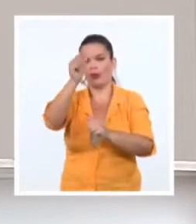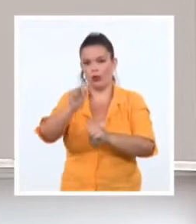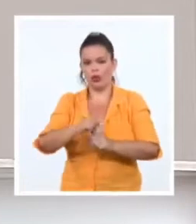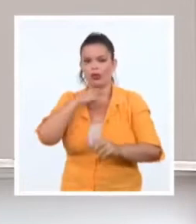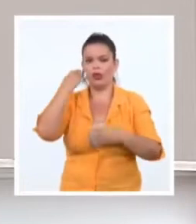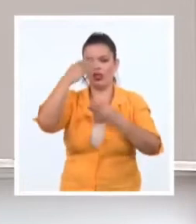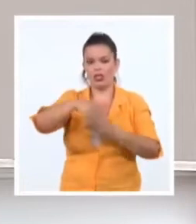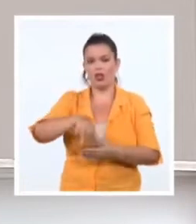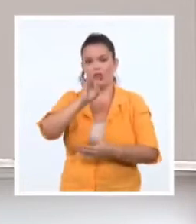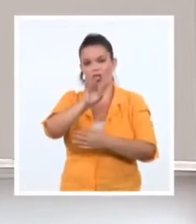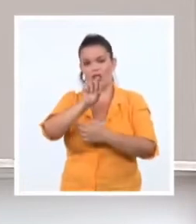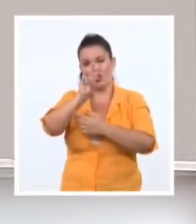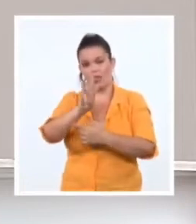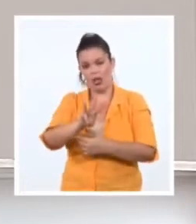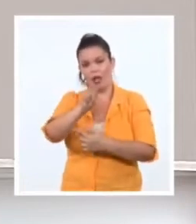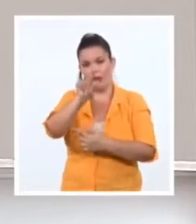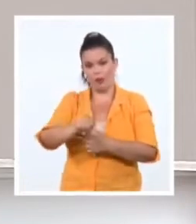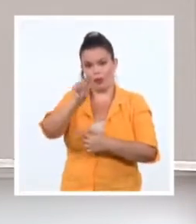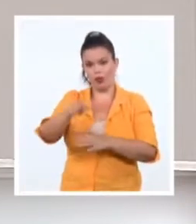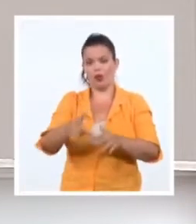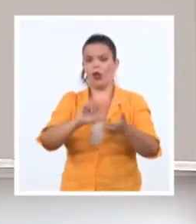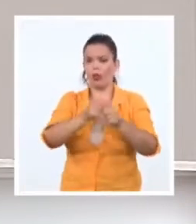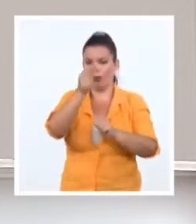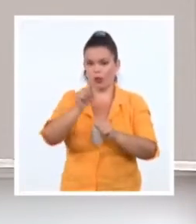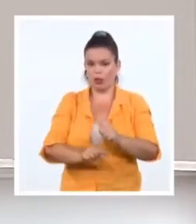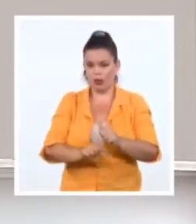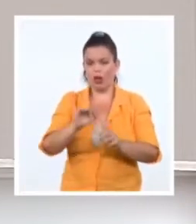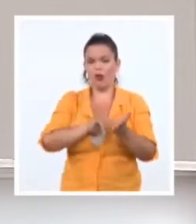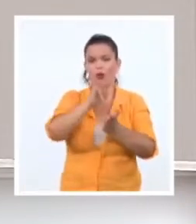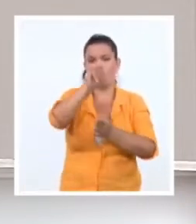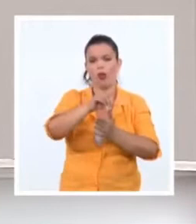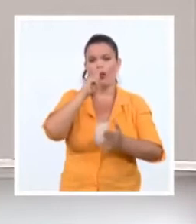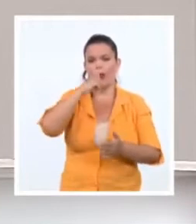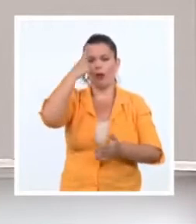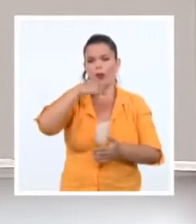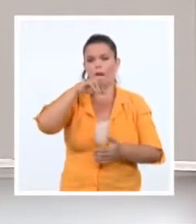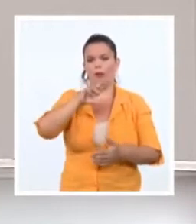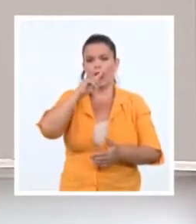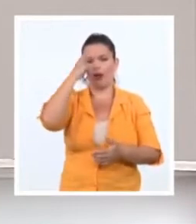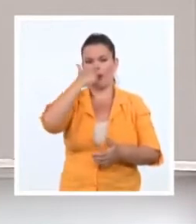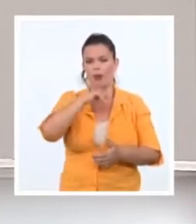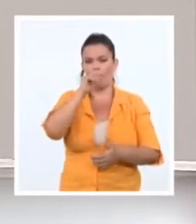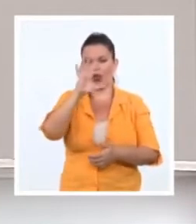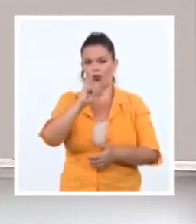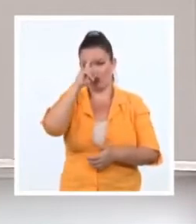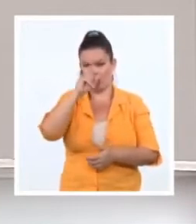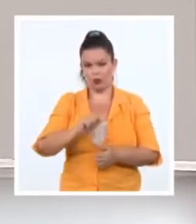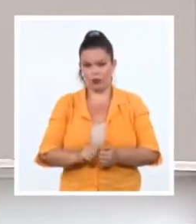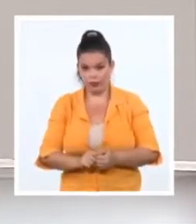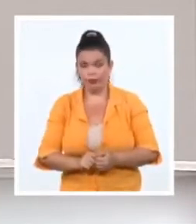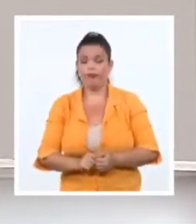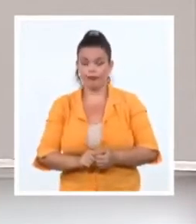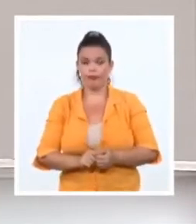73 personas inocentes. Documentos fechados entre el 79 y el